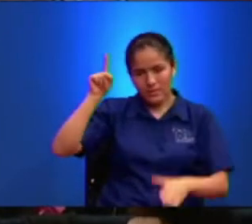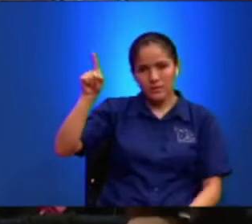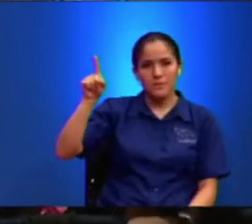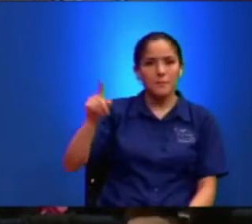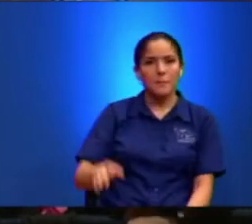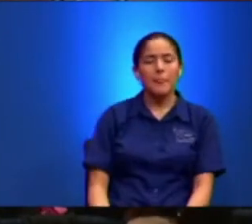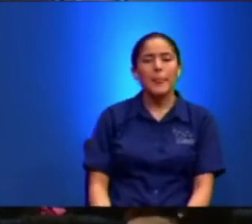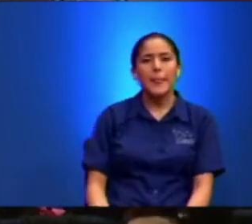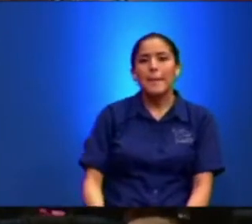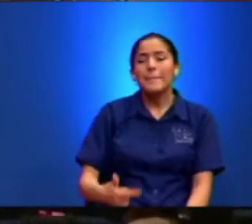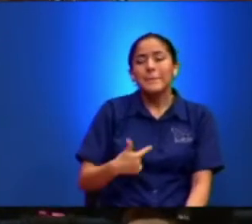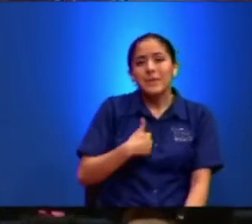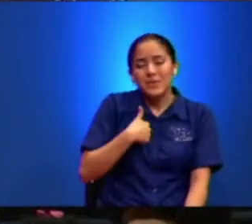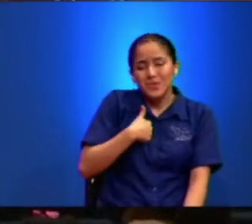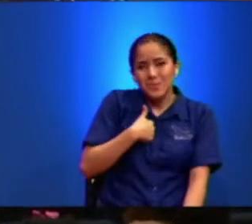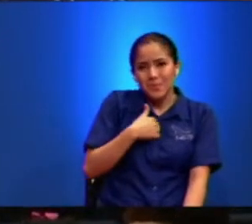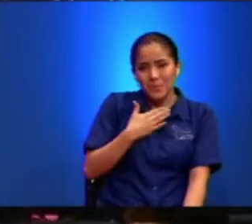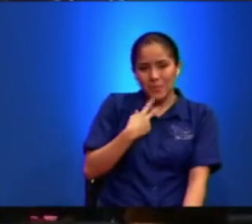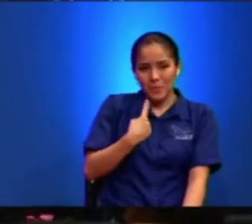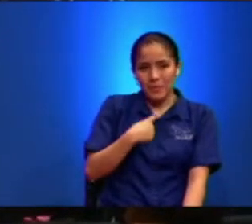Yo No Puedo Por Mí Mismo